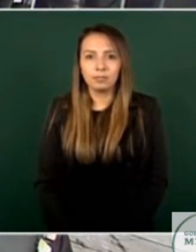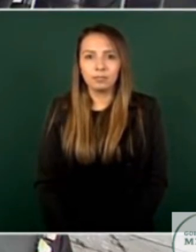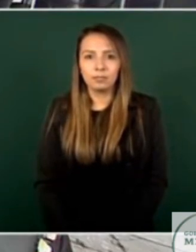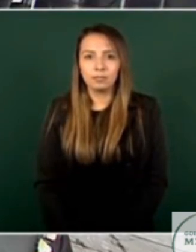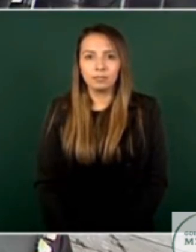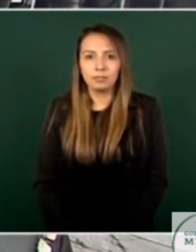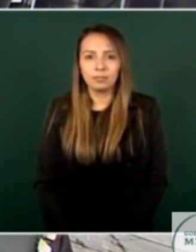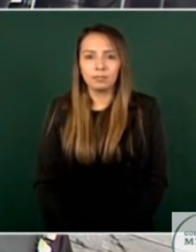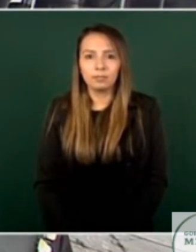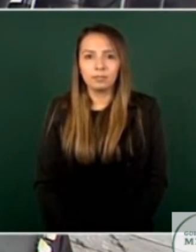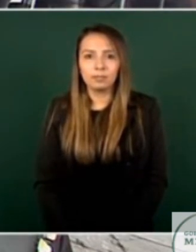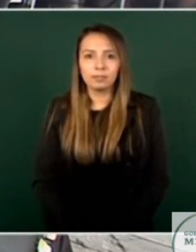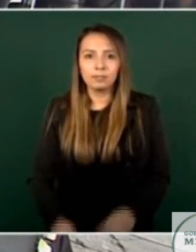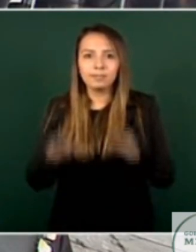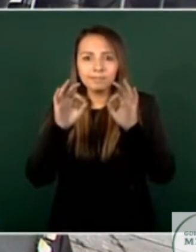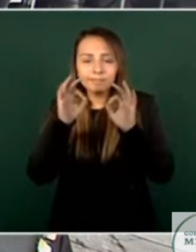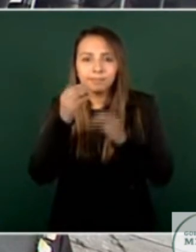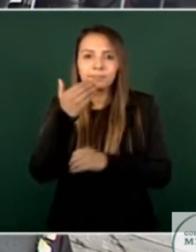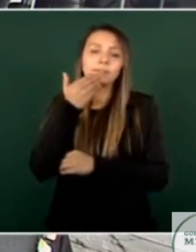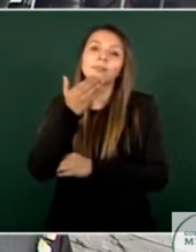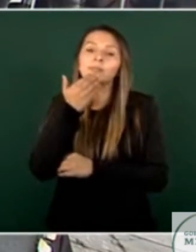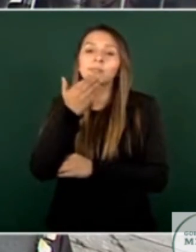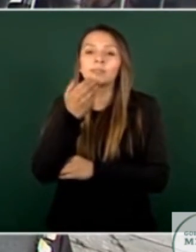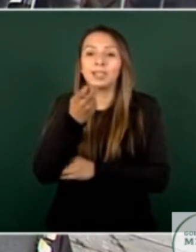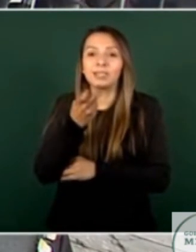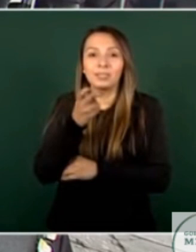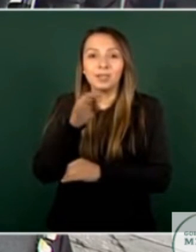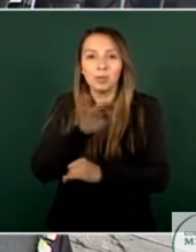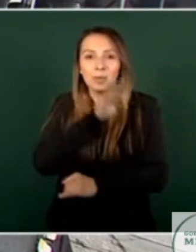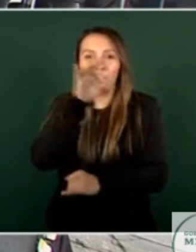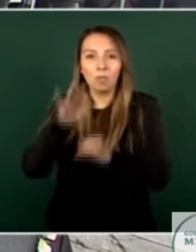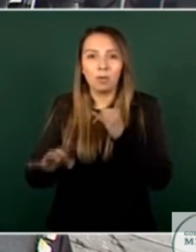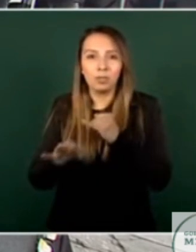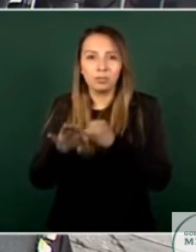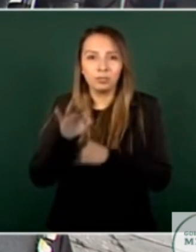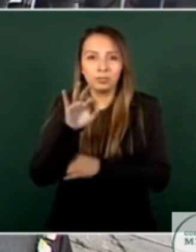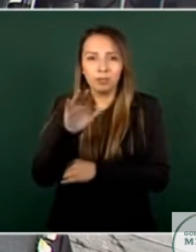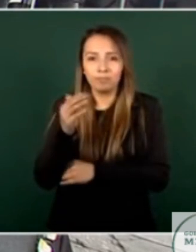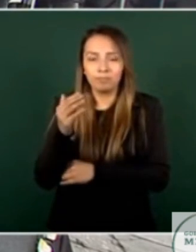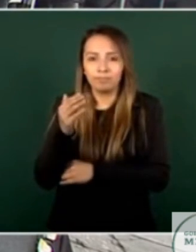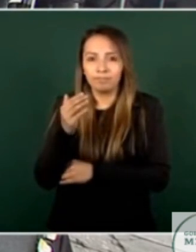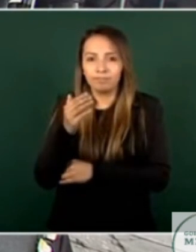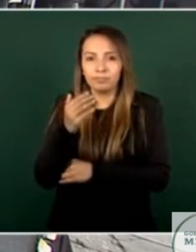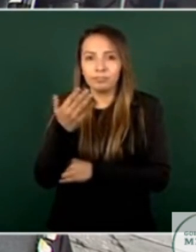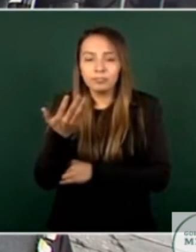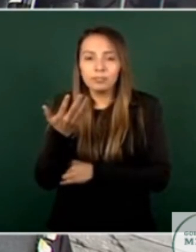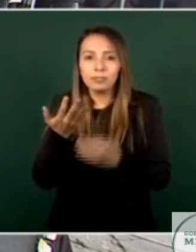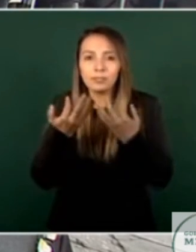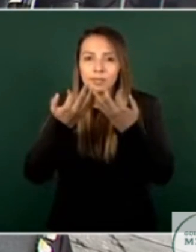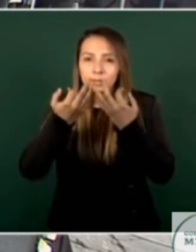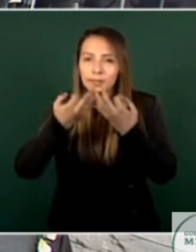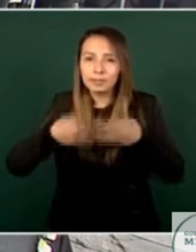muy bien este acerca de esto último es importante